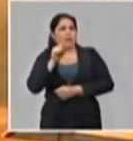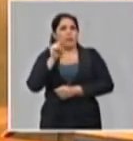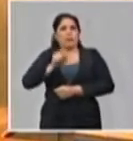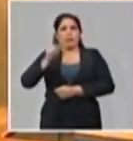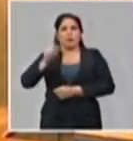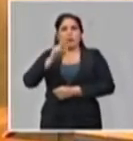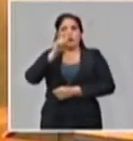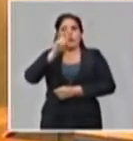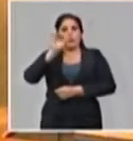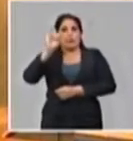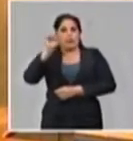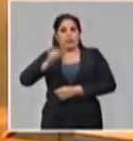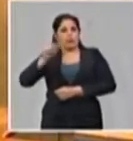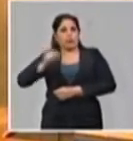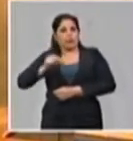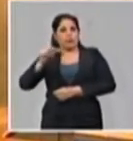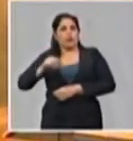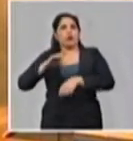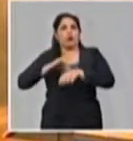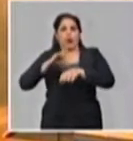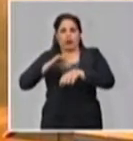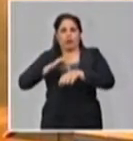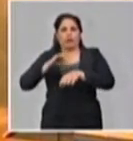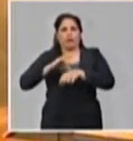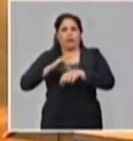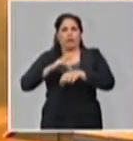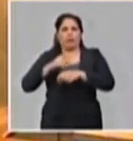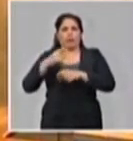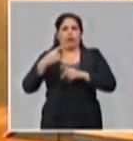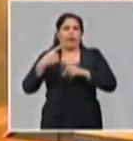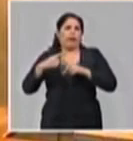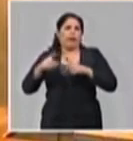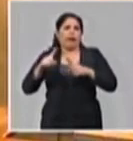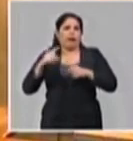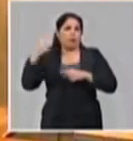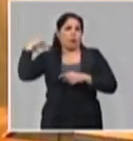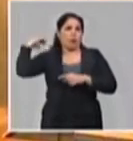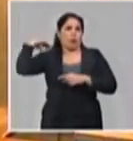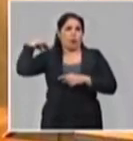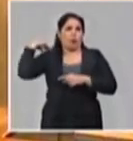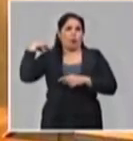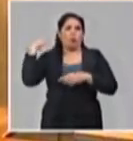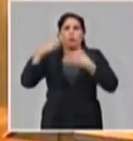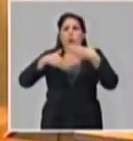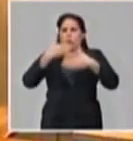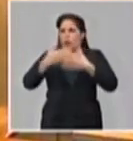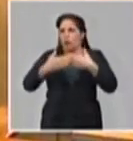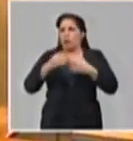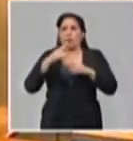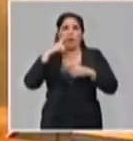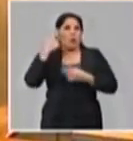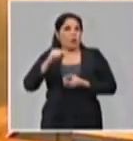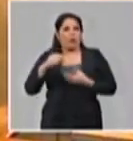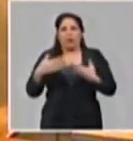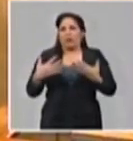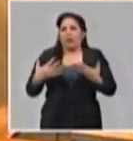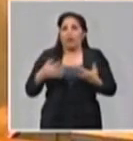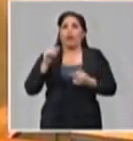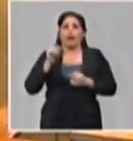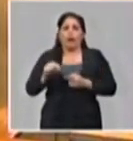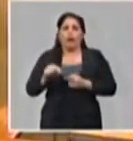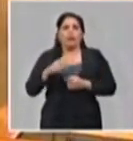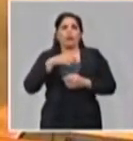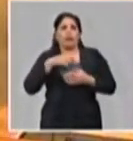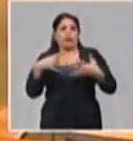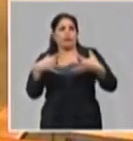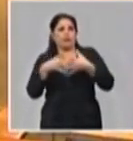de 27 personas que tenían un síndrome respiratorio agudo de etiología desconocida y que tenían algún